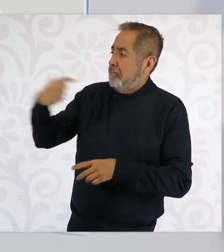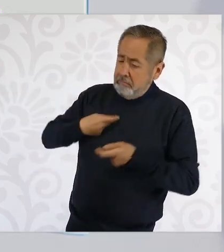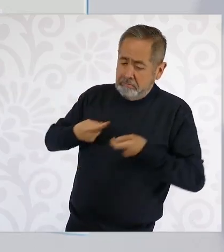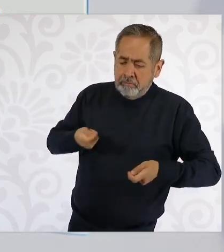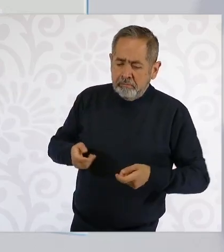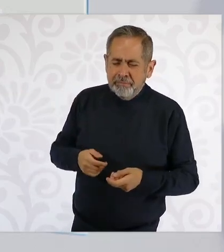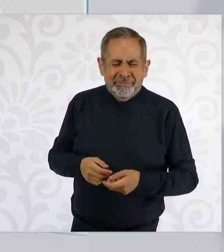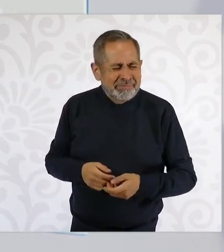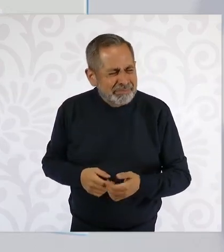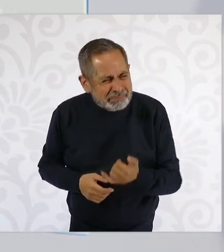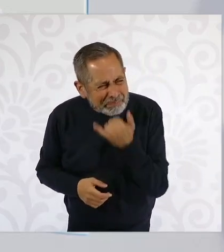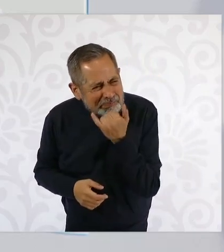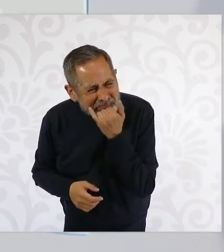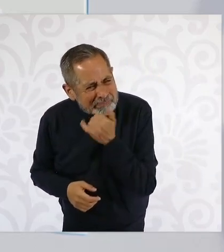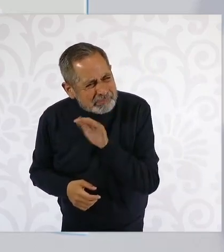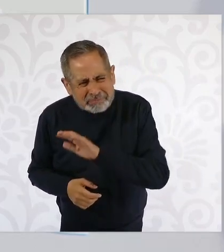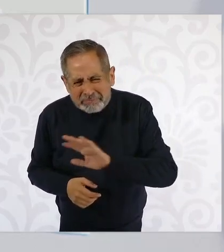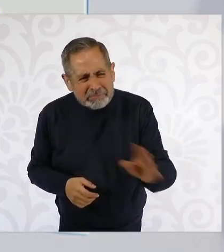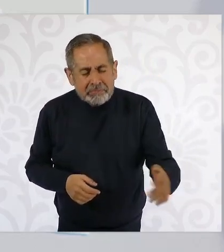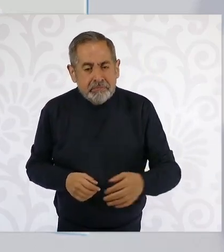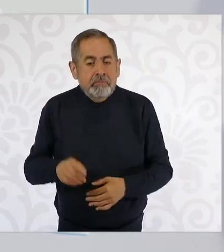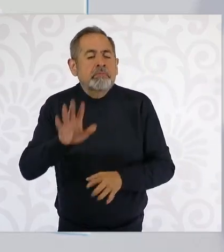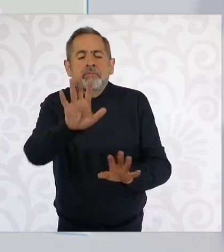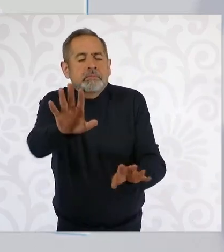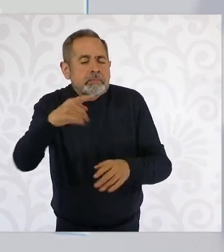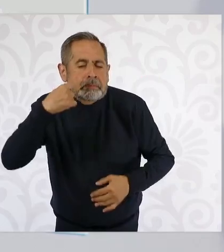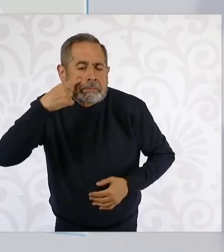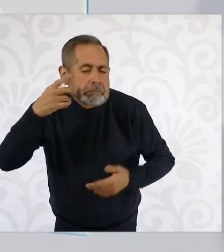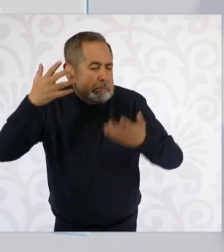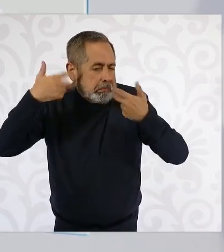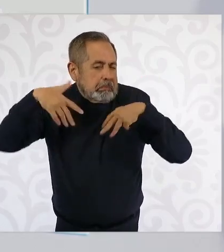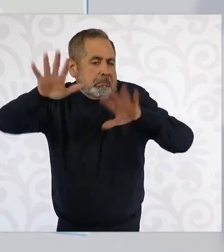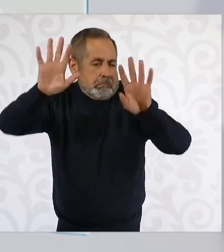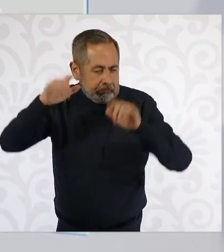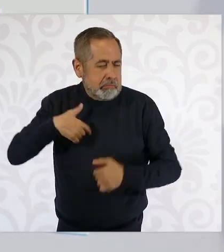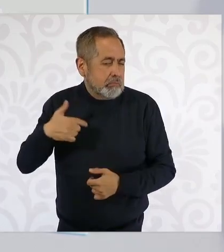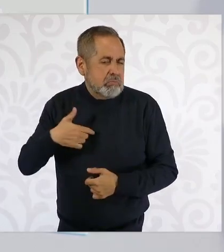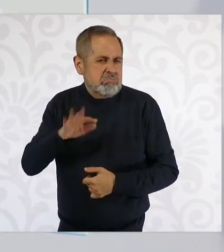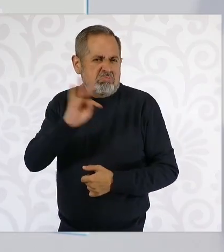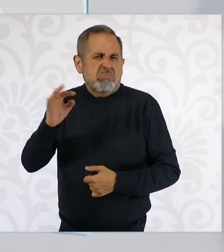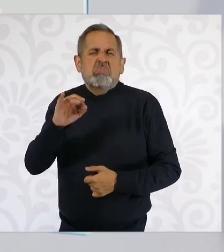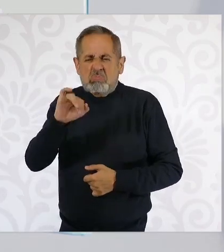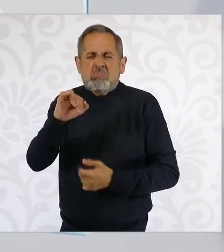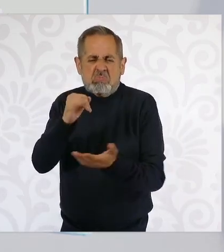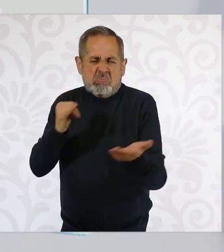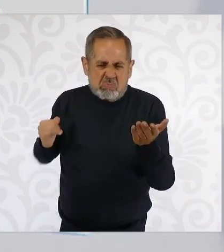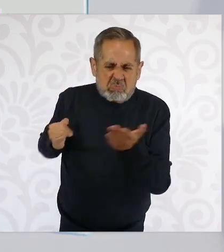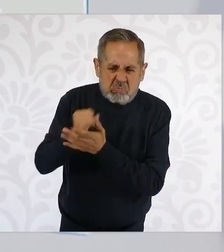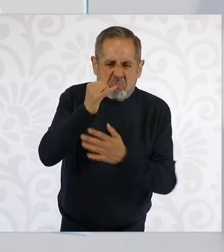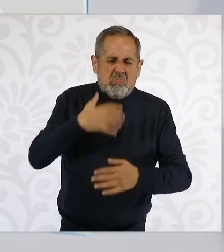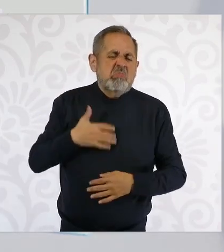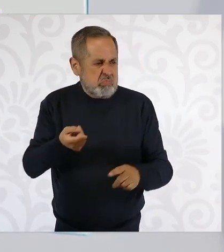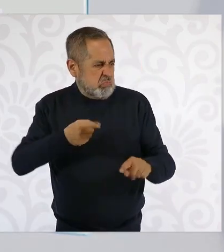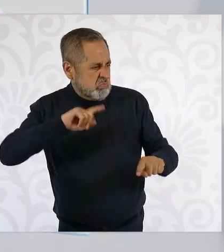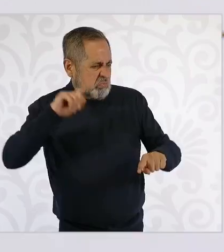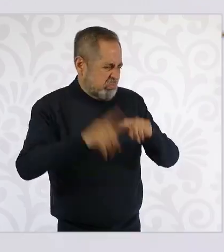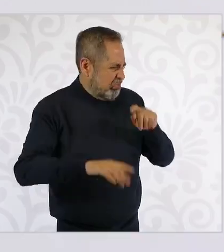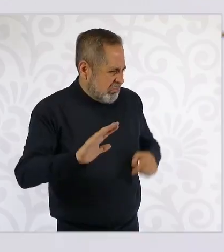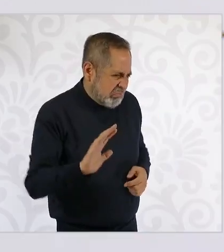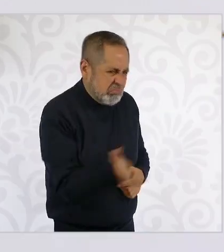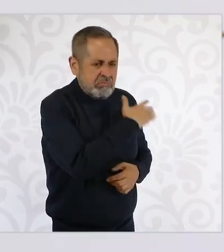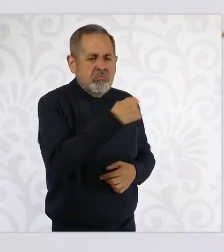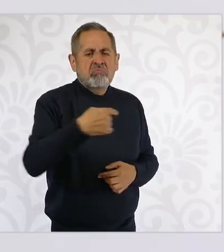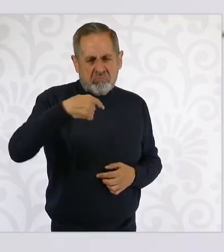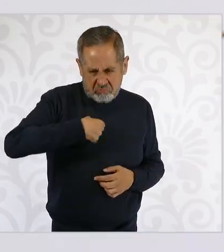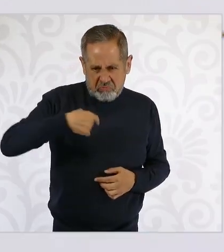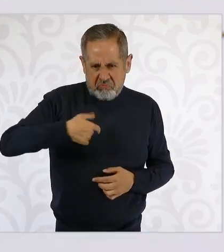lo dije antes, si hubiera querido la presidenta elegir a los